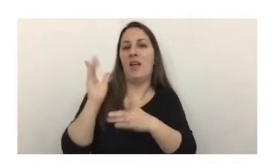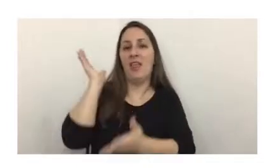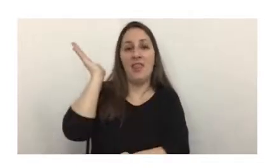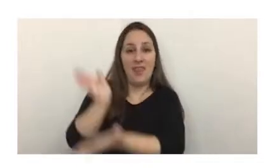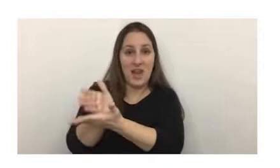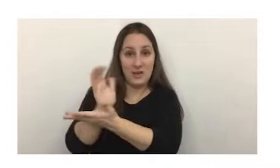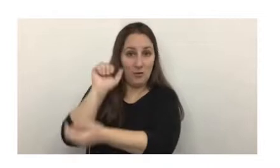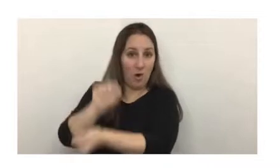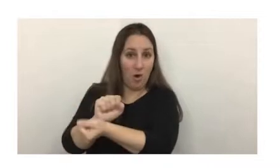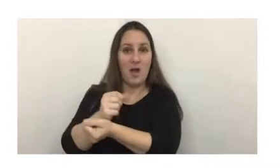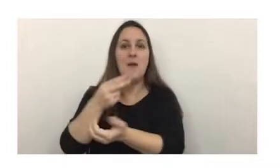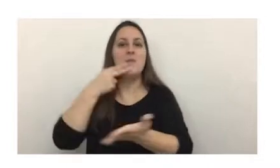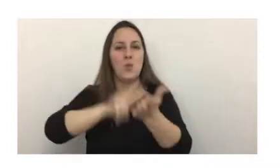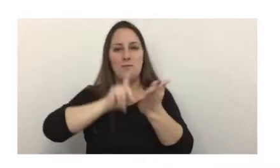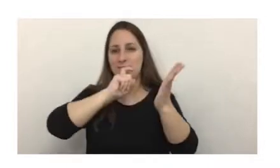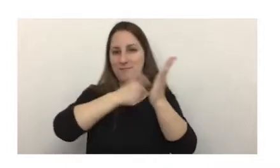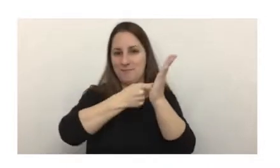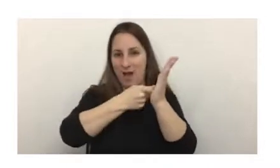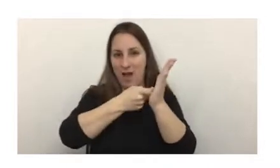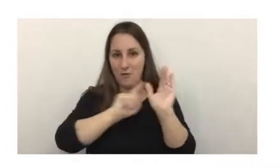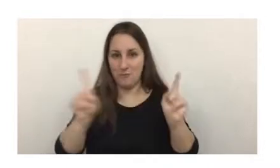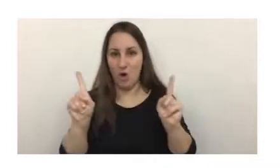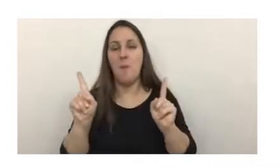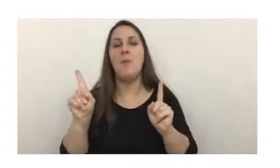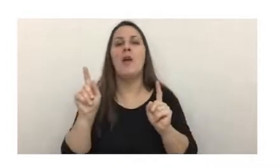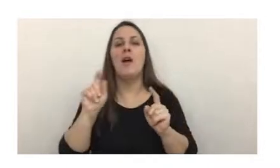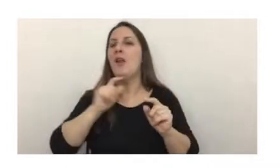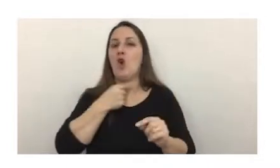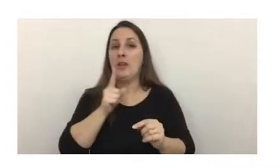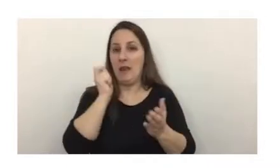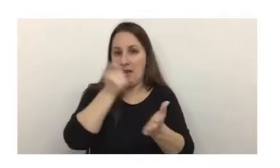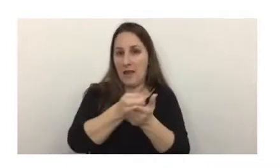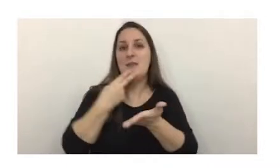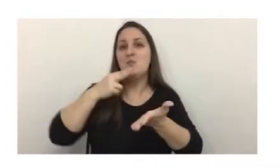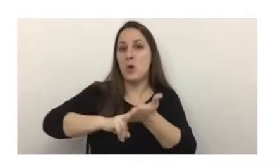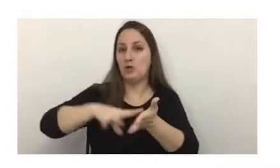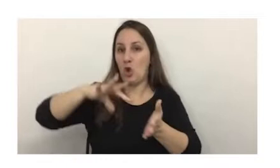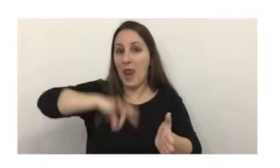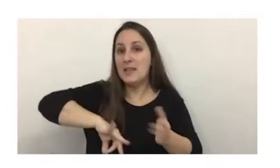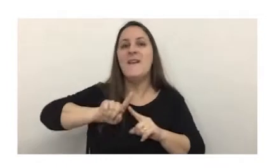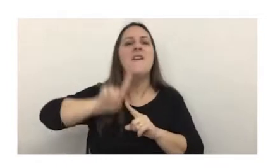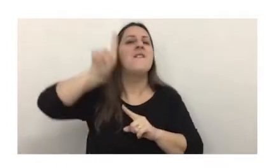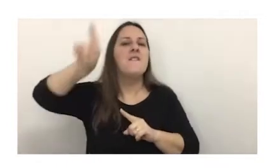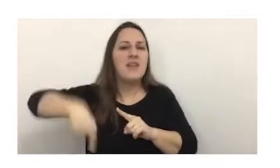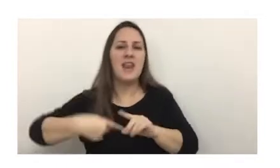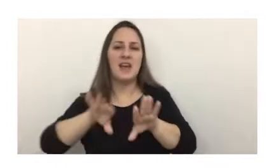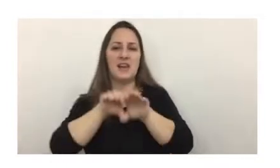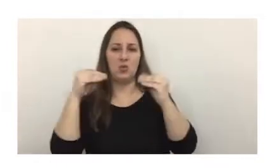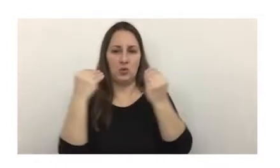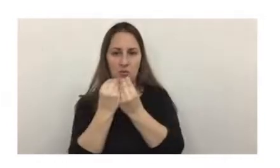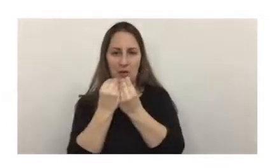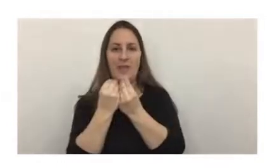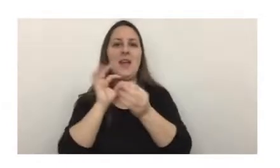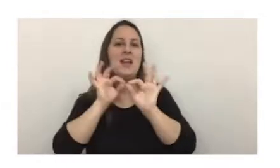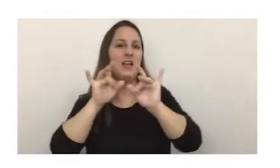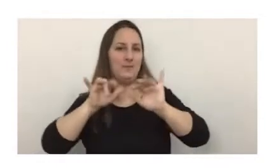evasión tributaria a un fenómeno criminal configurado por la evasión en el impuesto a las ganancias provenientes de los resultados de la enajenación de